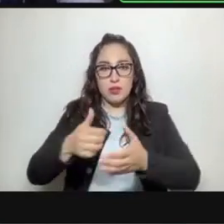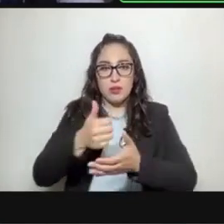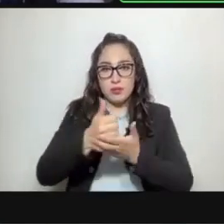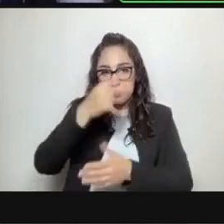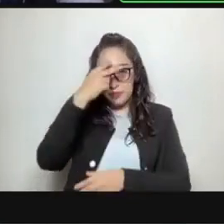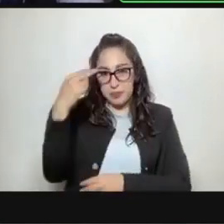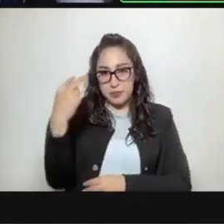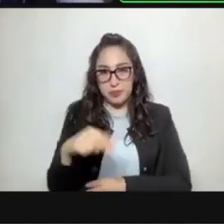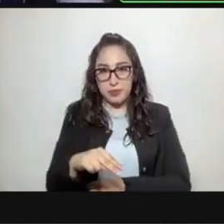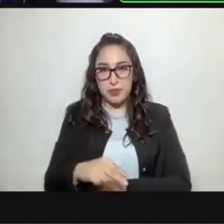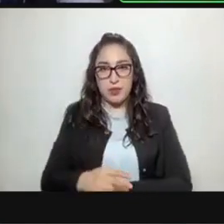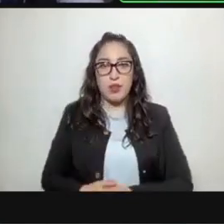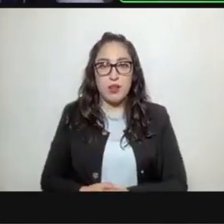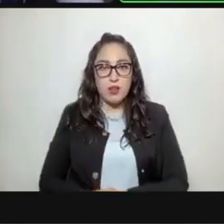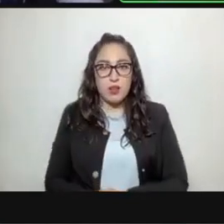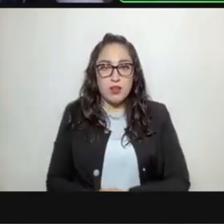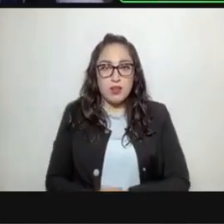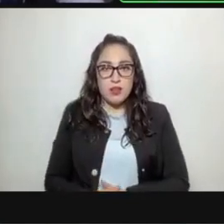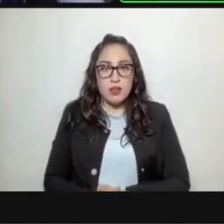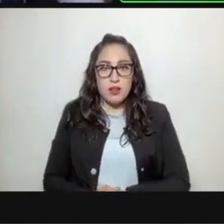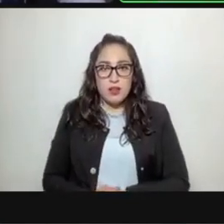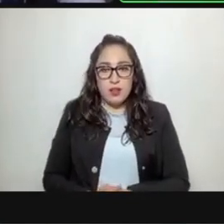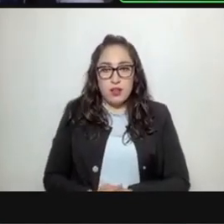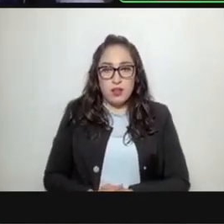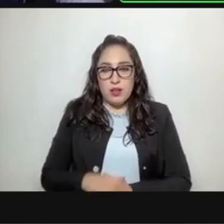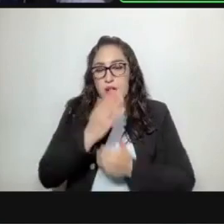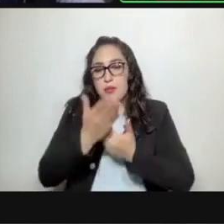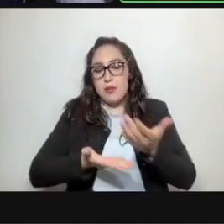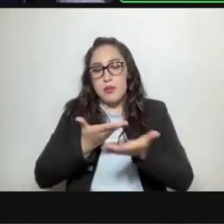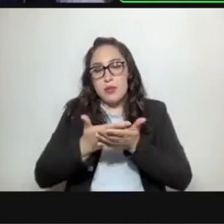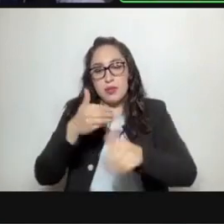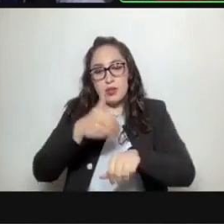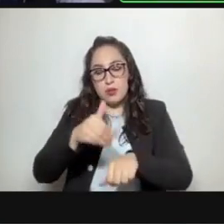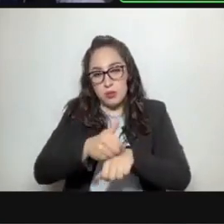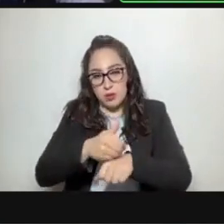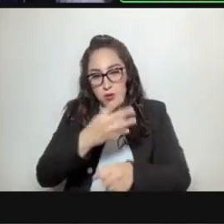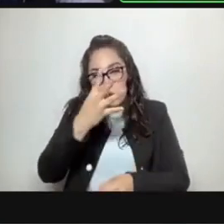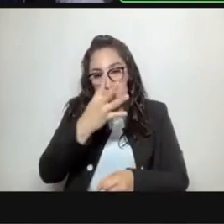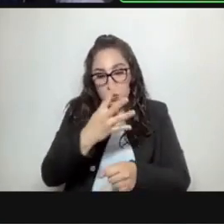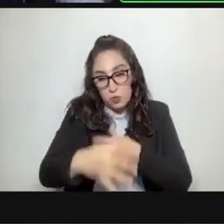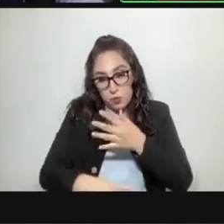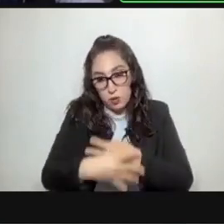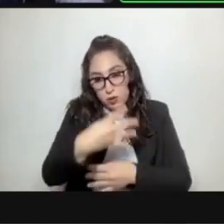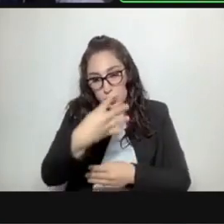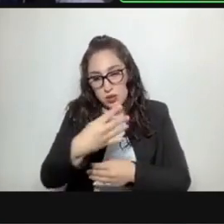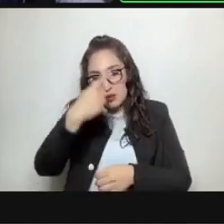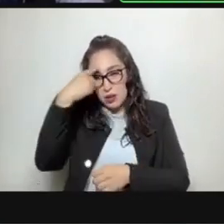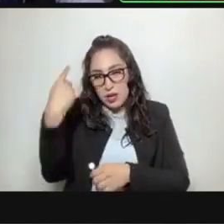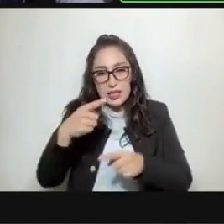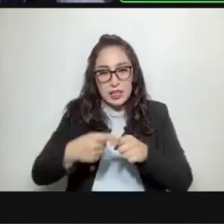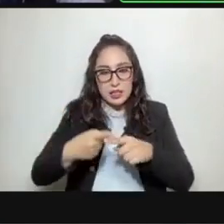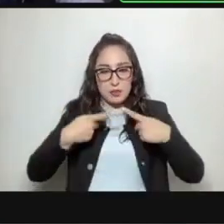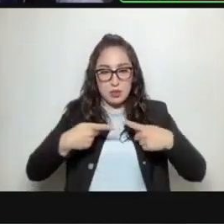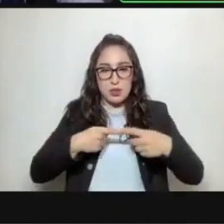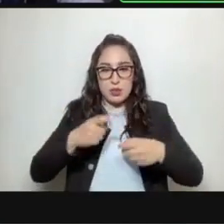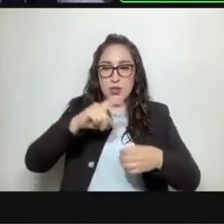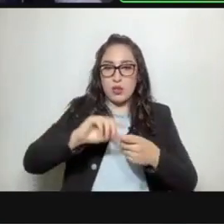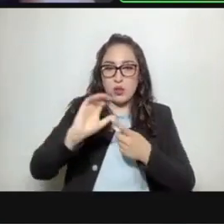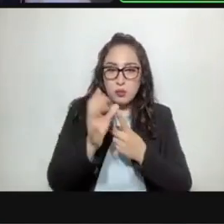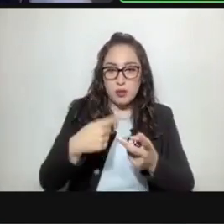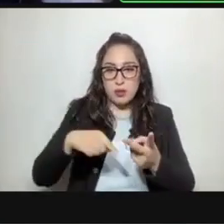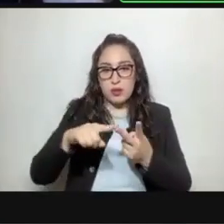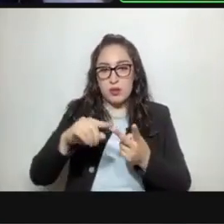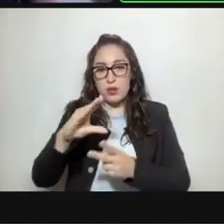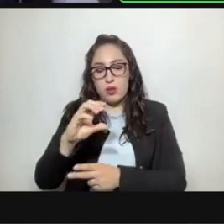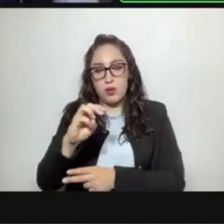México relativo a la décima cuarta modificación de la integración de las comisiones y comités de este órgano legislativo